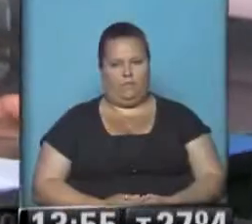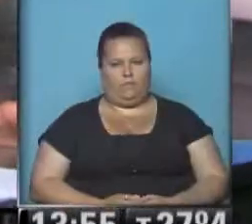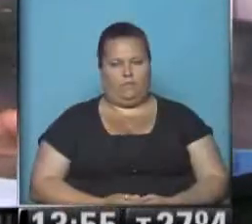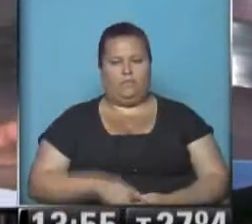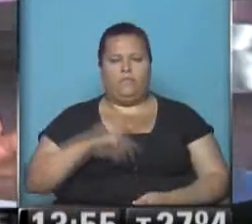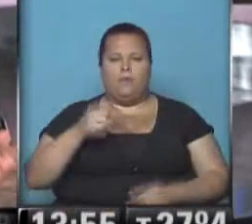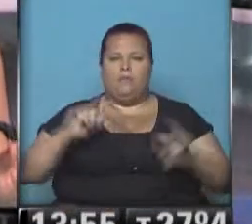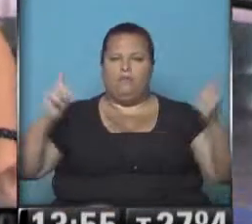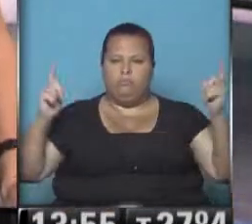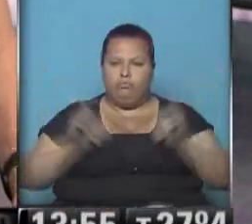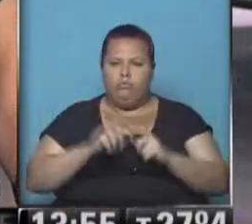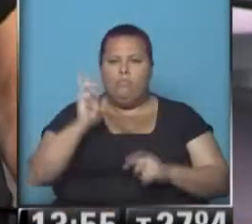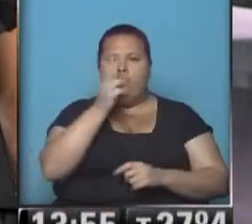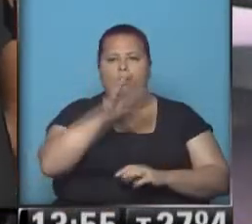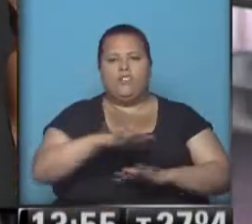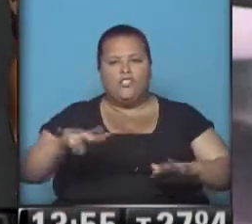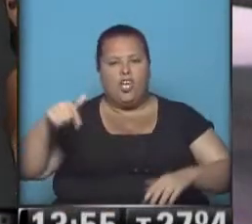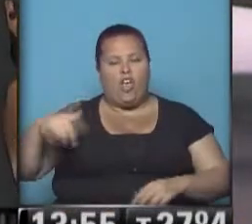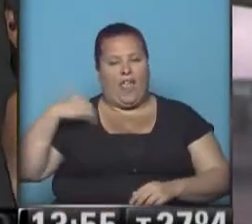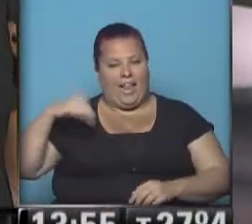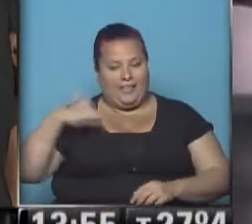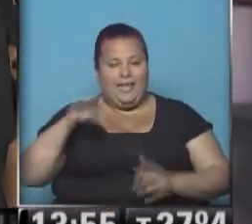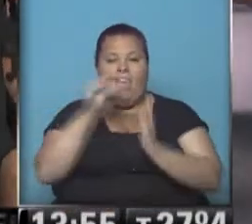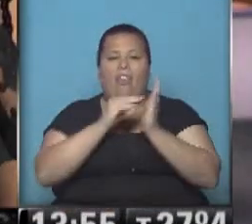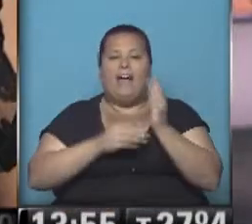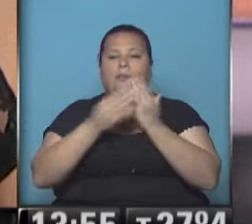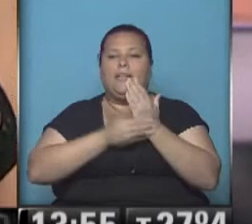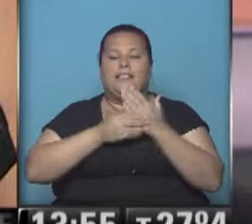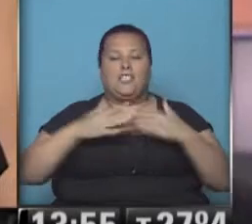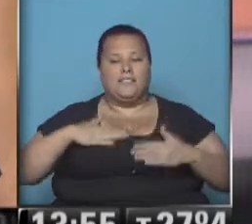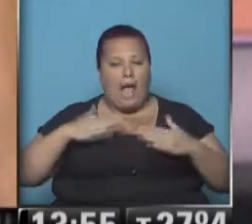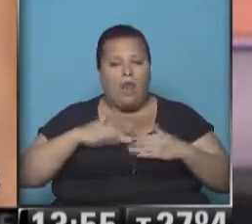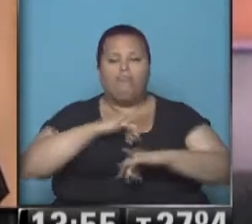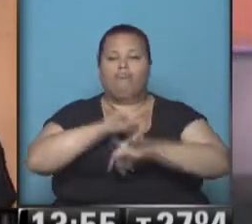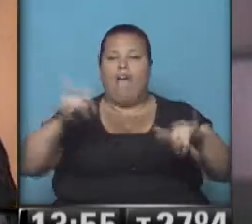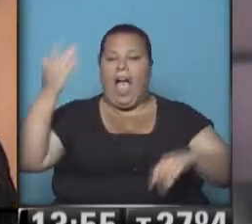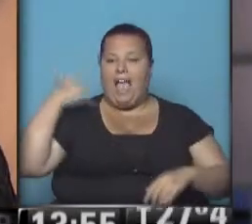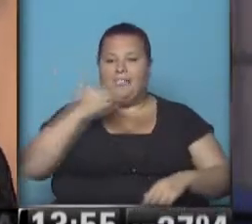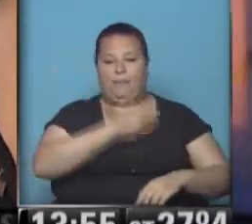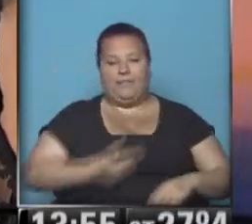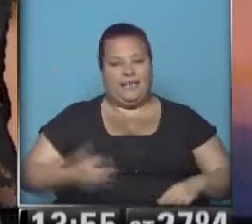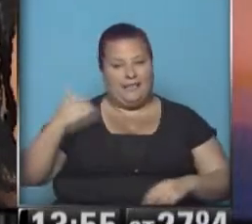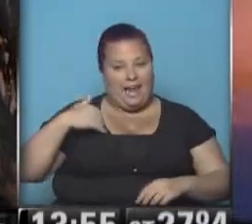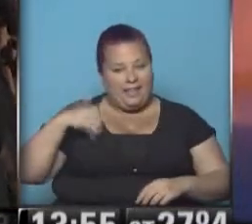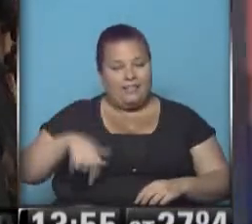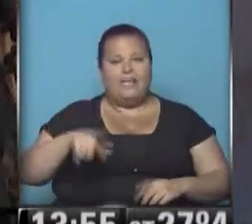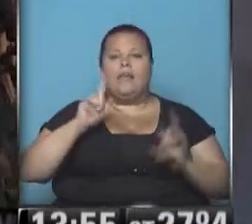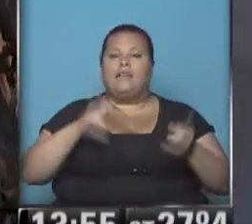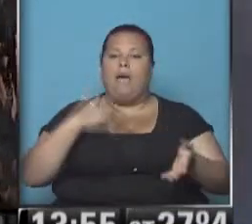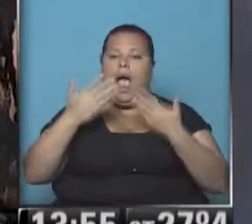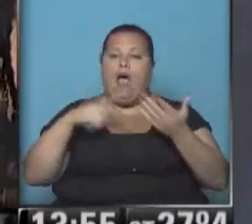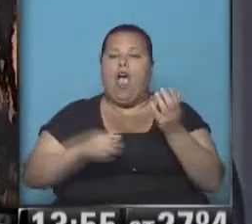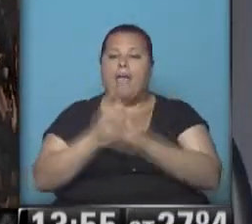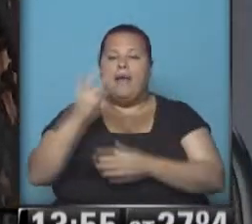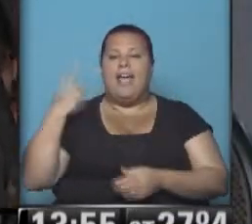Significativa reducción de la mortalidad infantil en nuestro país son datos del Ministerio de Salud, los dio a conocer ayer la Presidenta de la Nación y esta mañana habló sobre